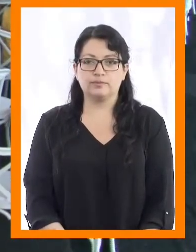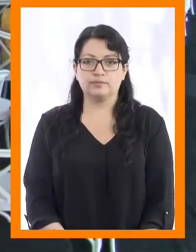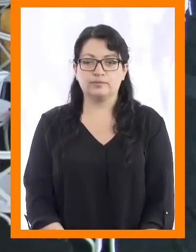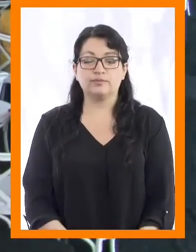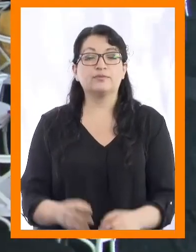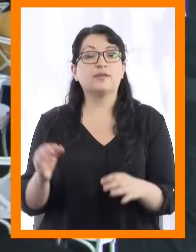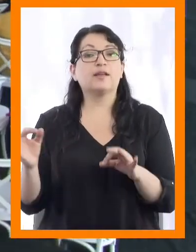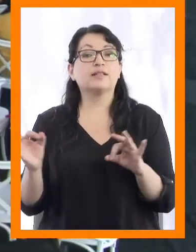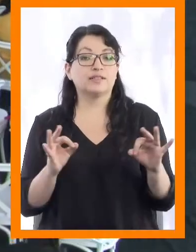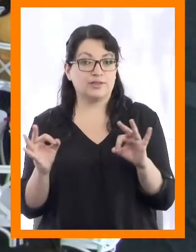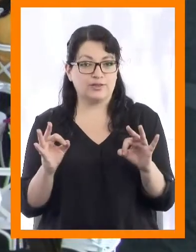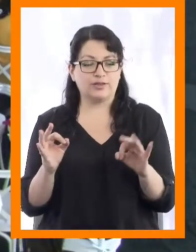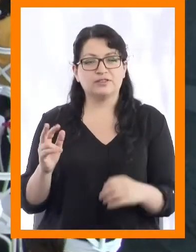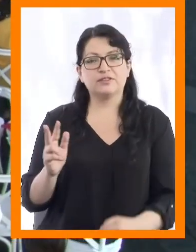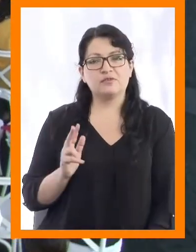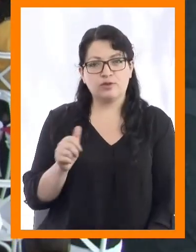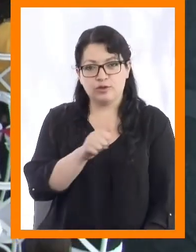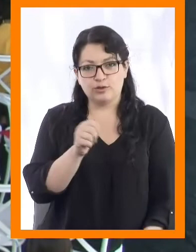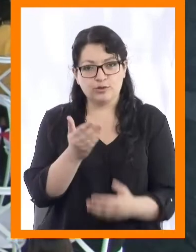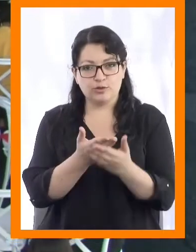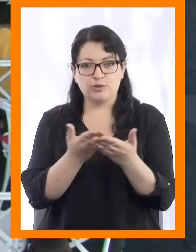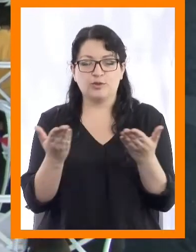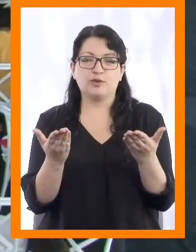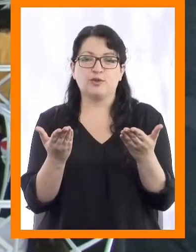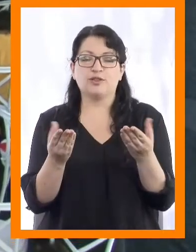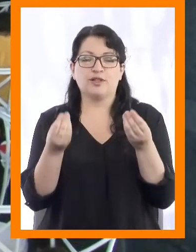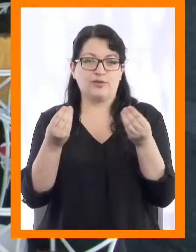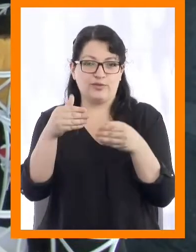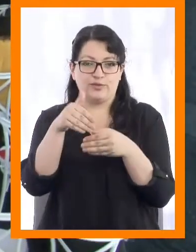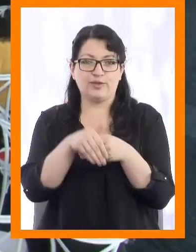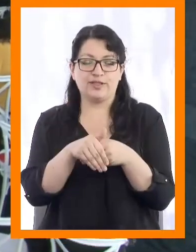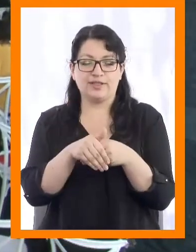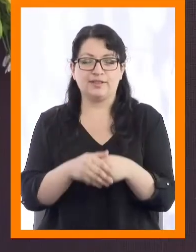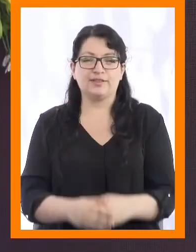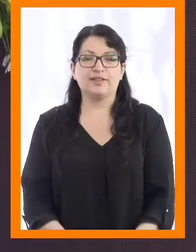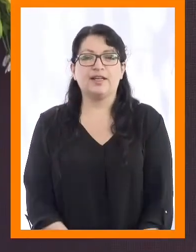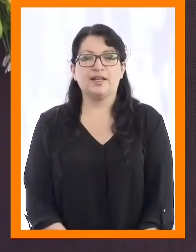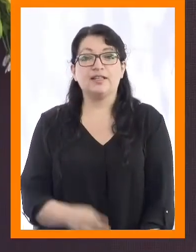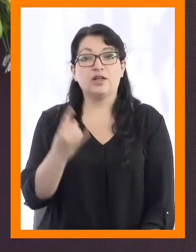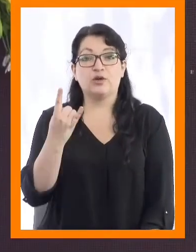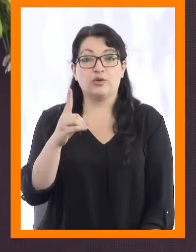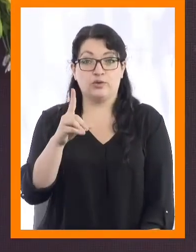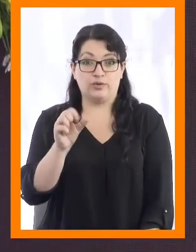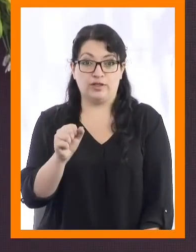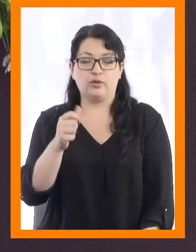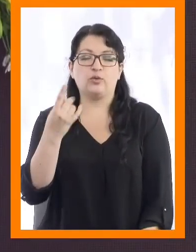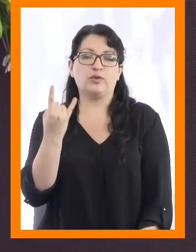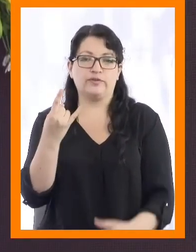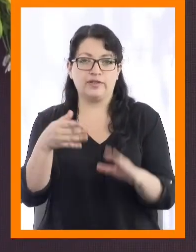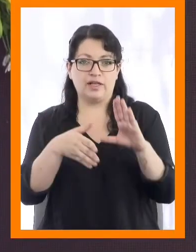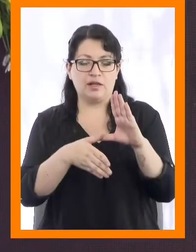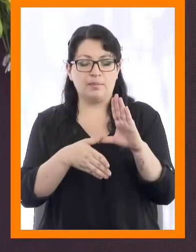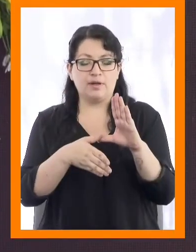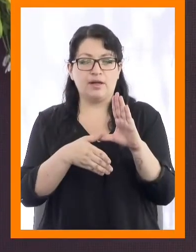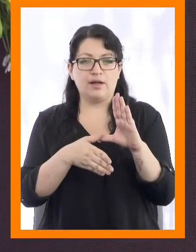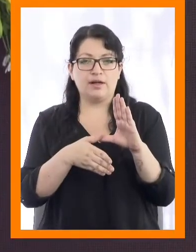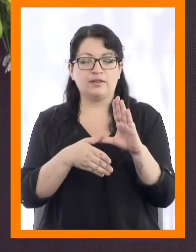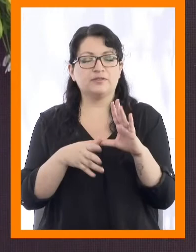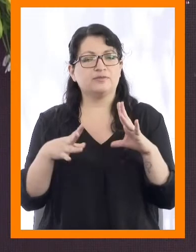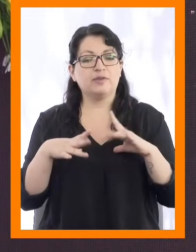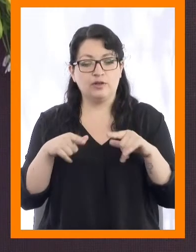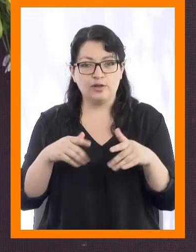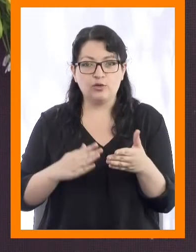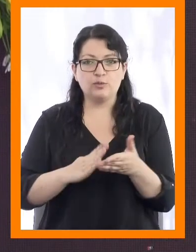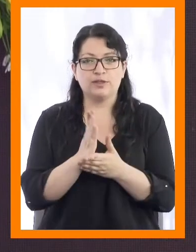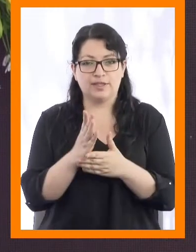Señoras y señores, tengan todos ustedes muy buenas tardes. Universidad de las Américas se complace en dar inicio a esta